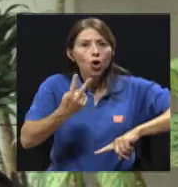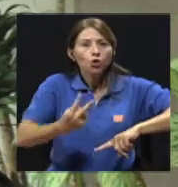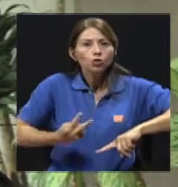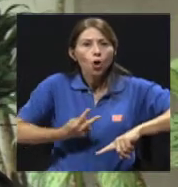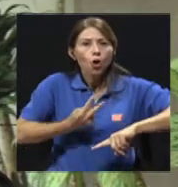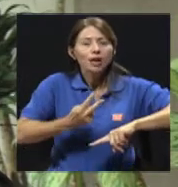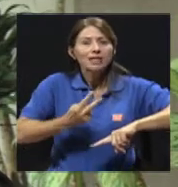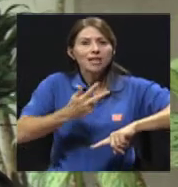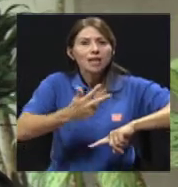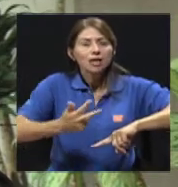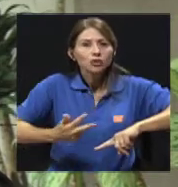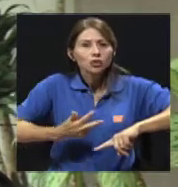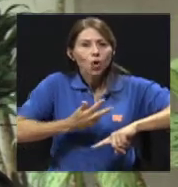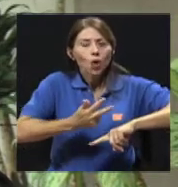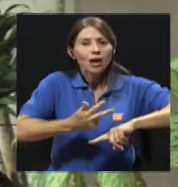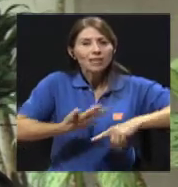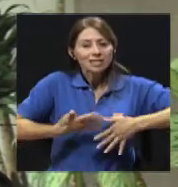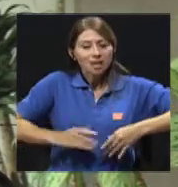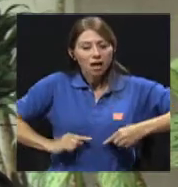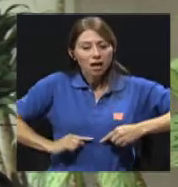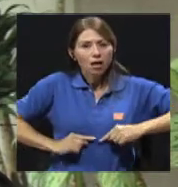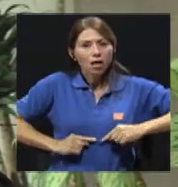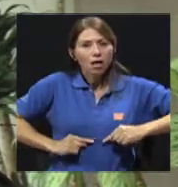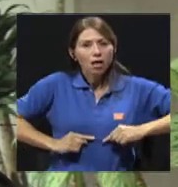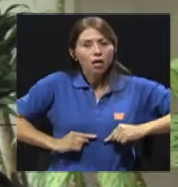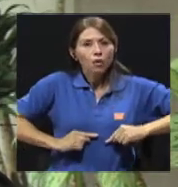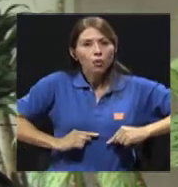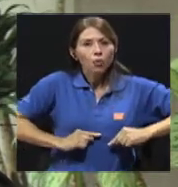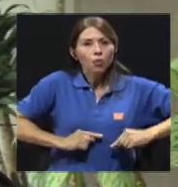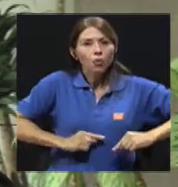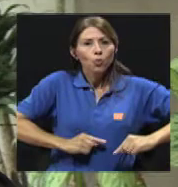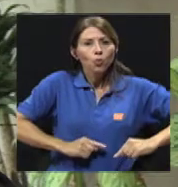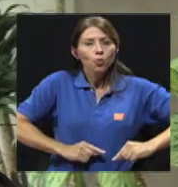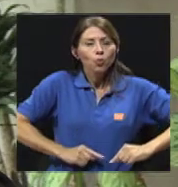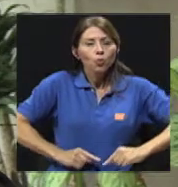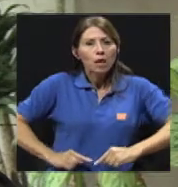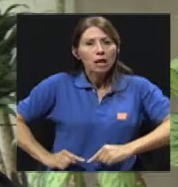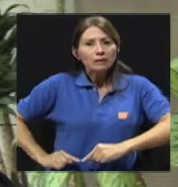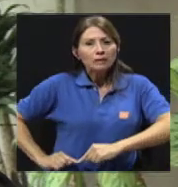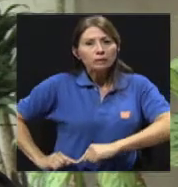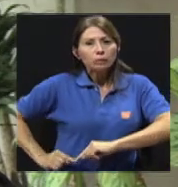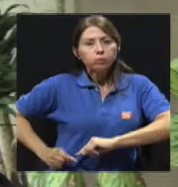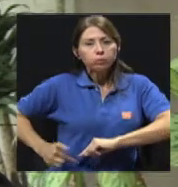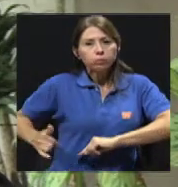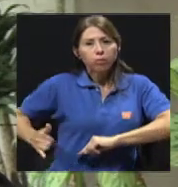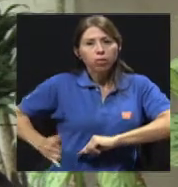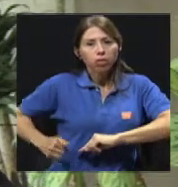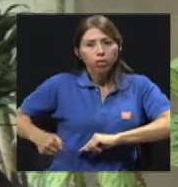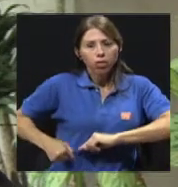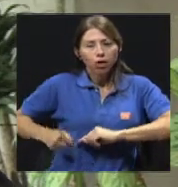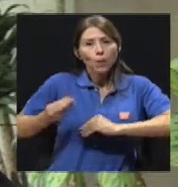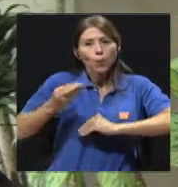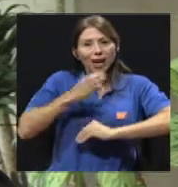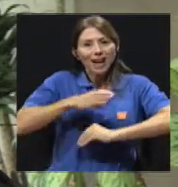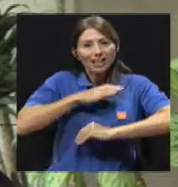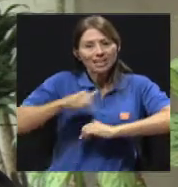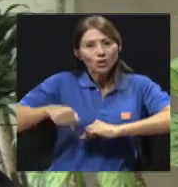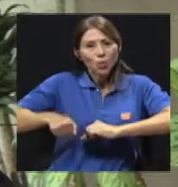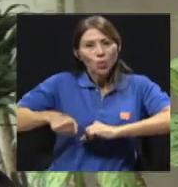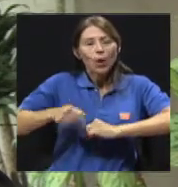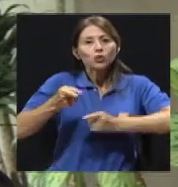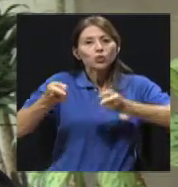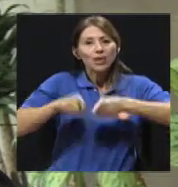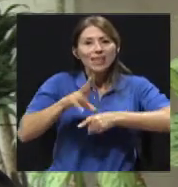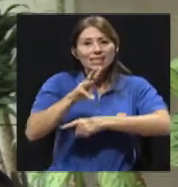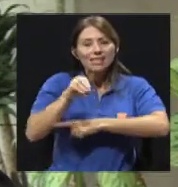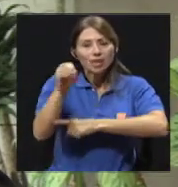localiza hacia la parte inferior derecha del abdomen. Eso es muy característico, y según la literatura, eso sucede en el 60% de los